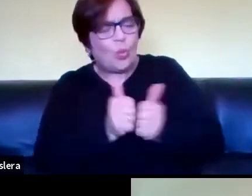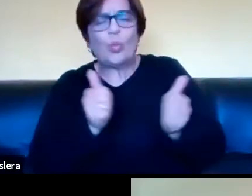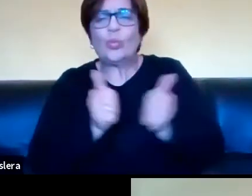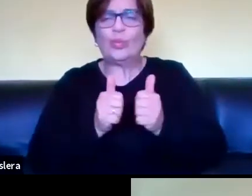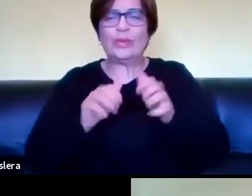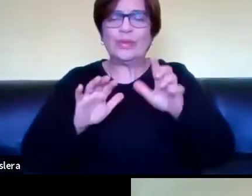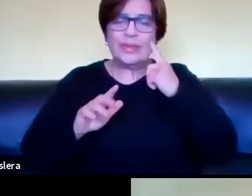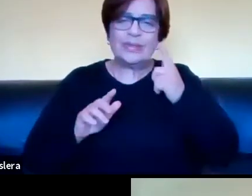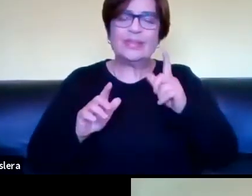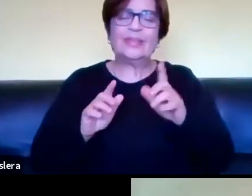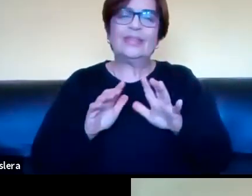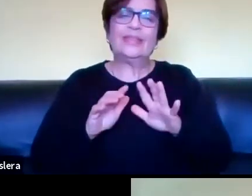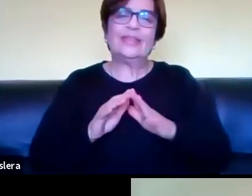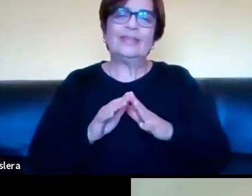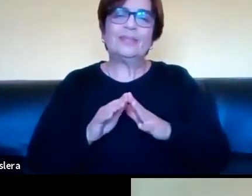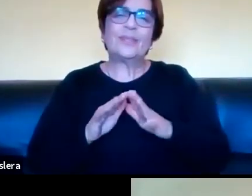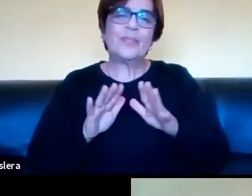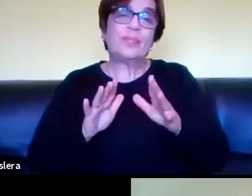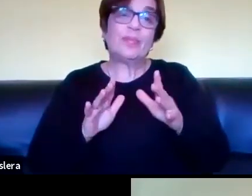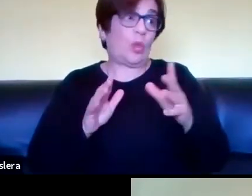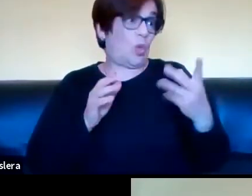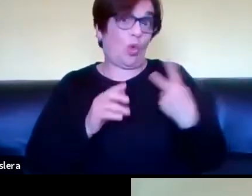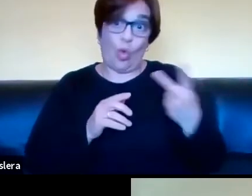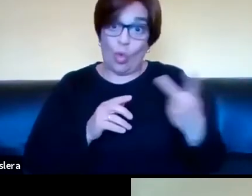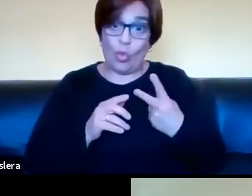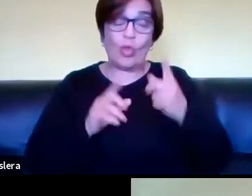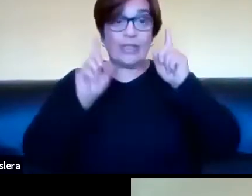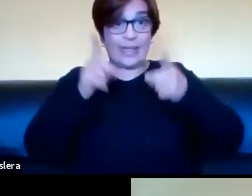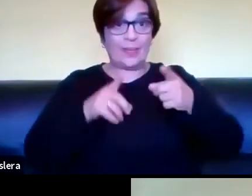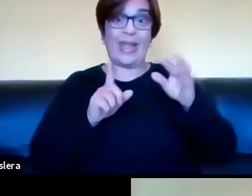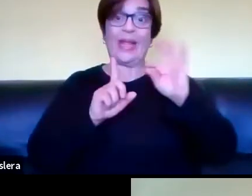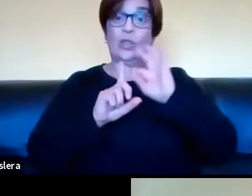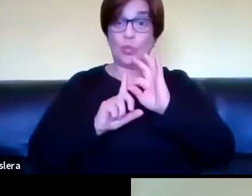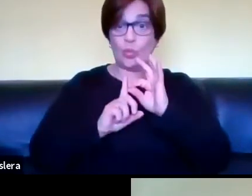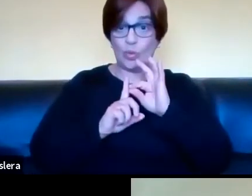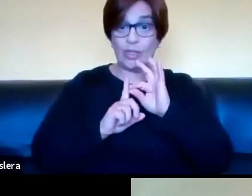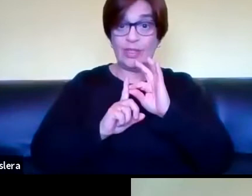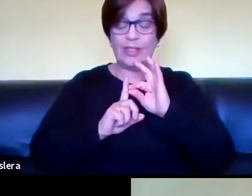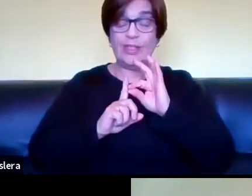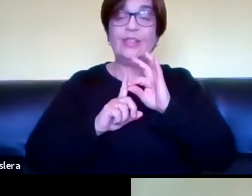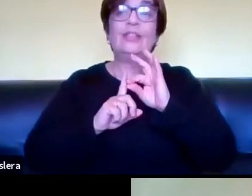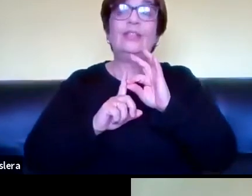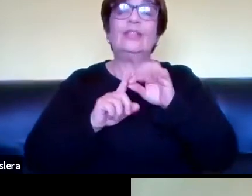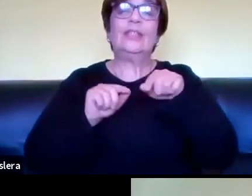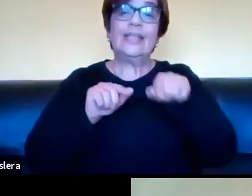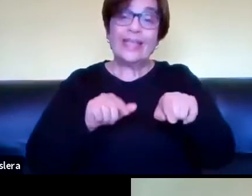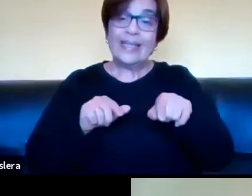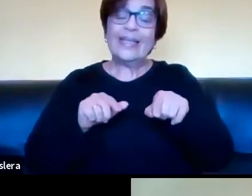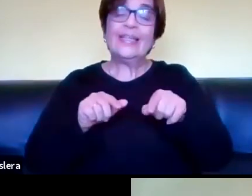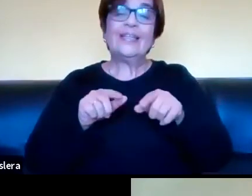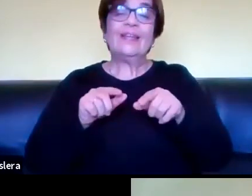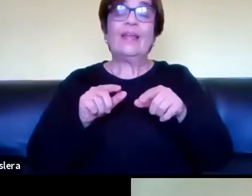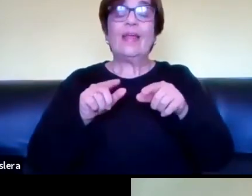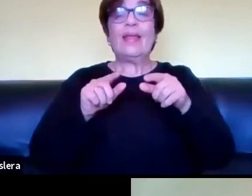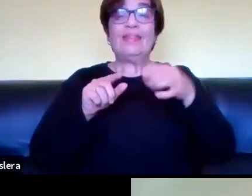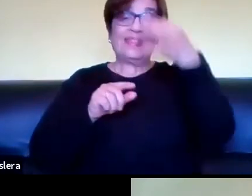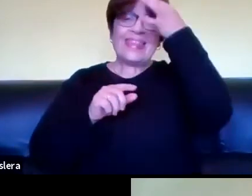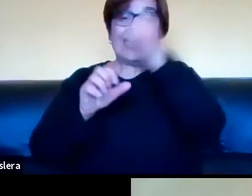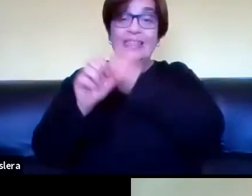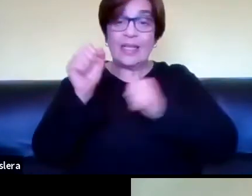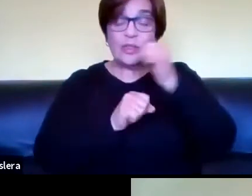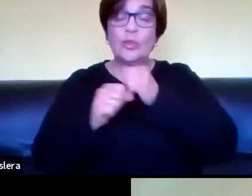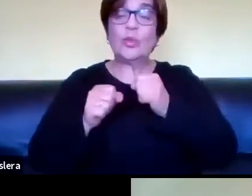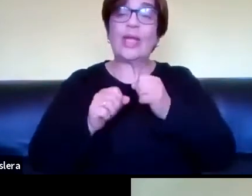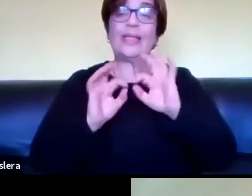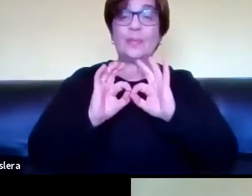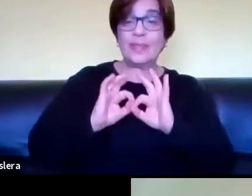con Leonardo, con la Tecnicatura de Interpretación de Lengua de Señas, que está en